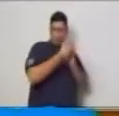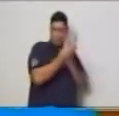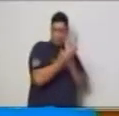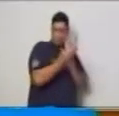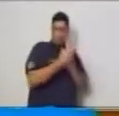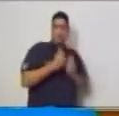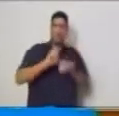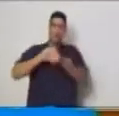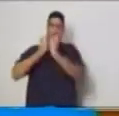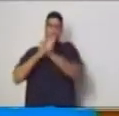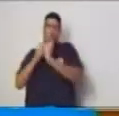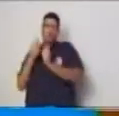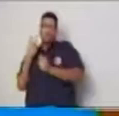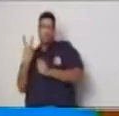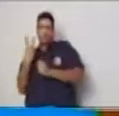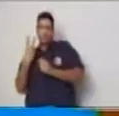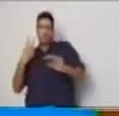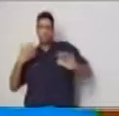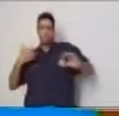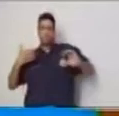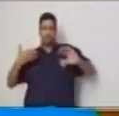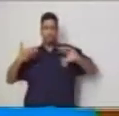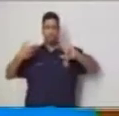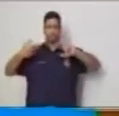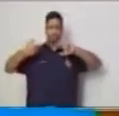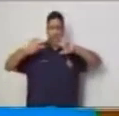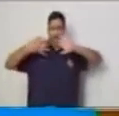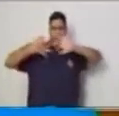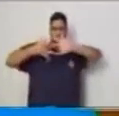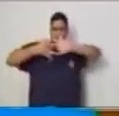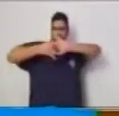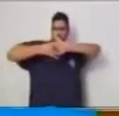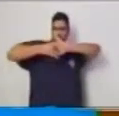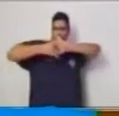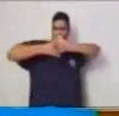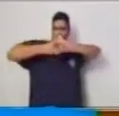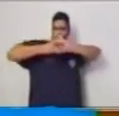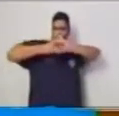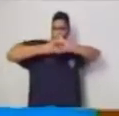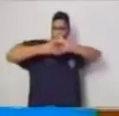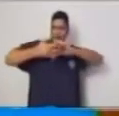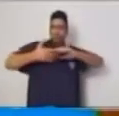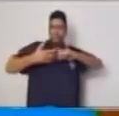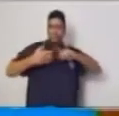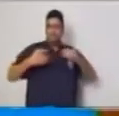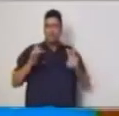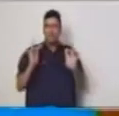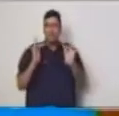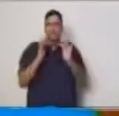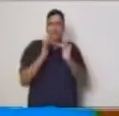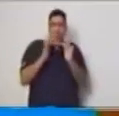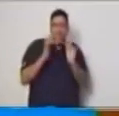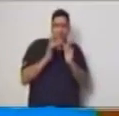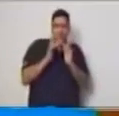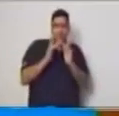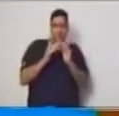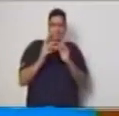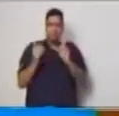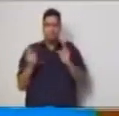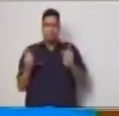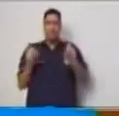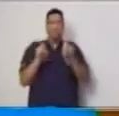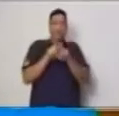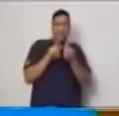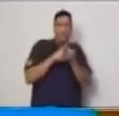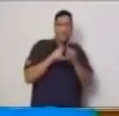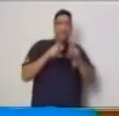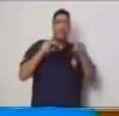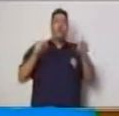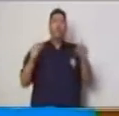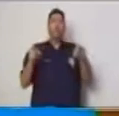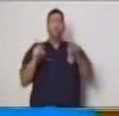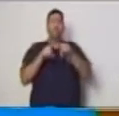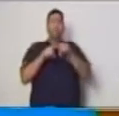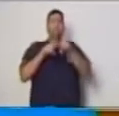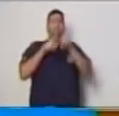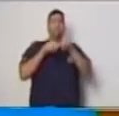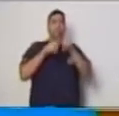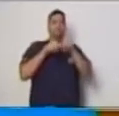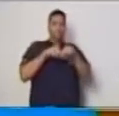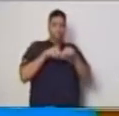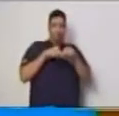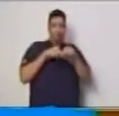de la variable que está a la par. En este caso, la variable independiente. La variable